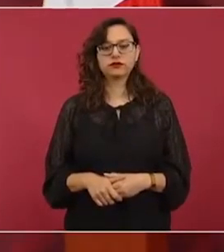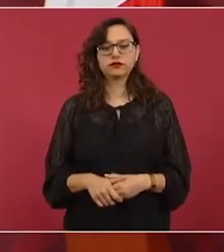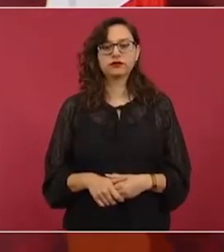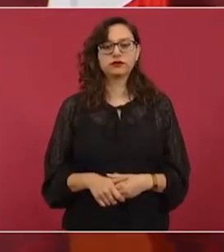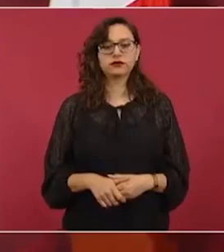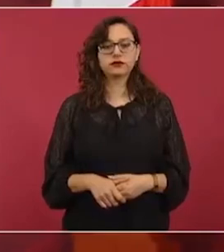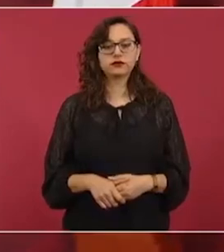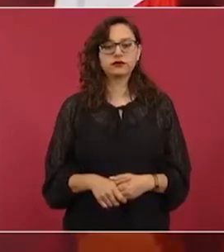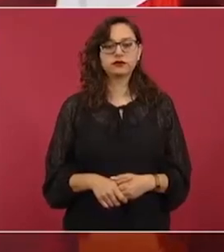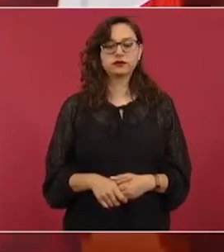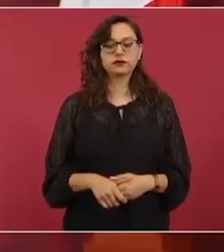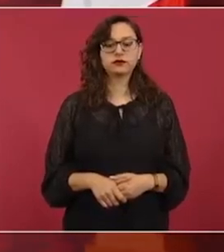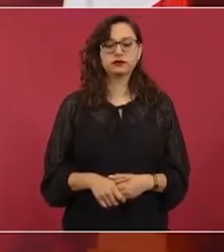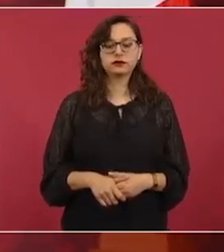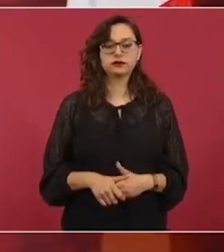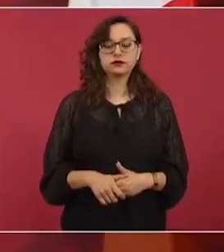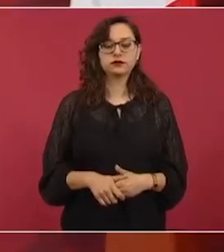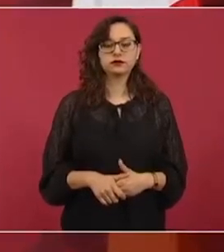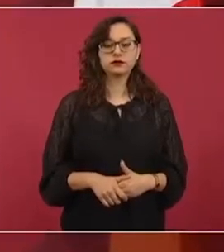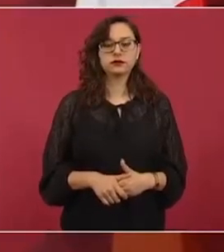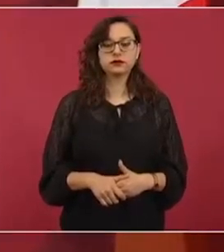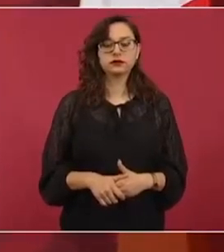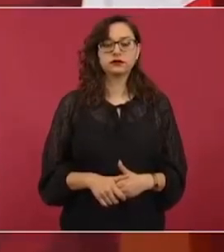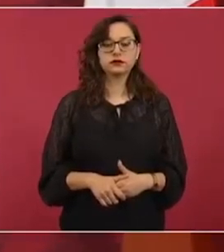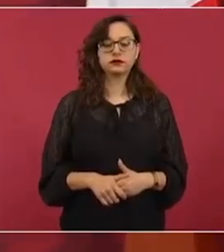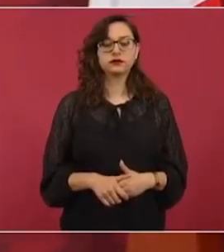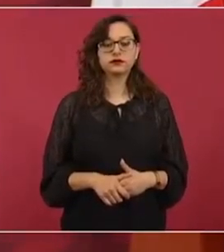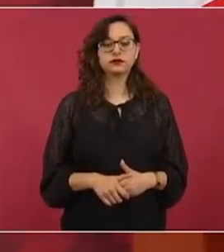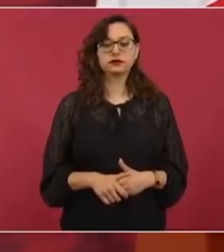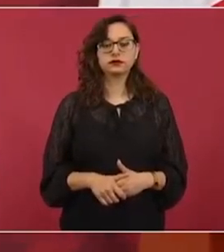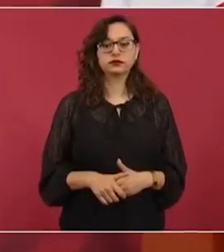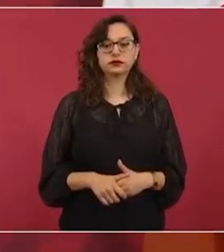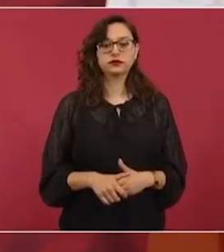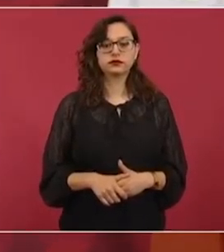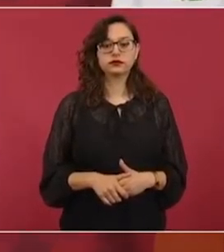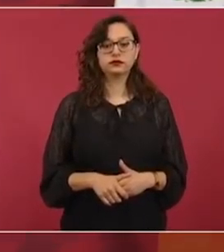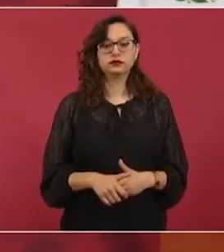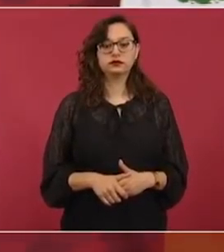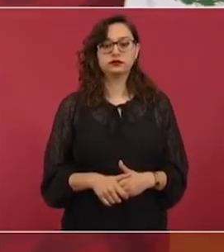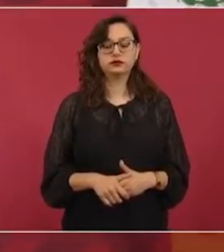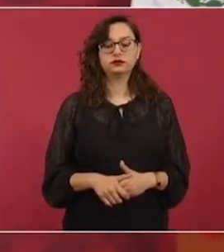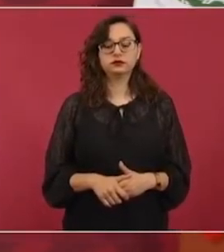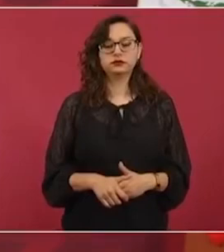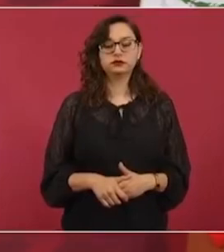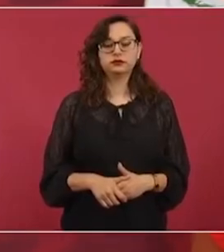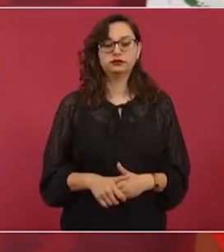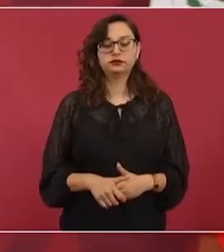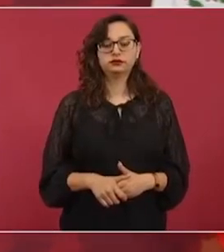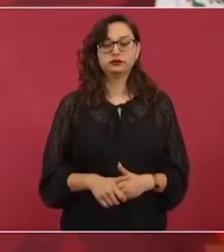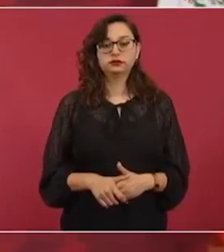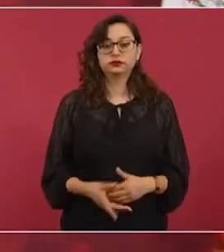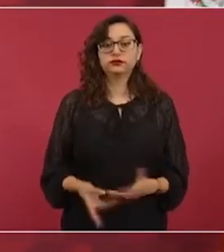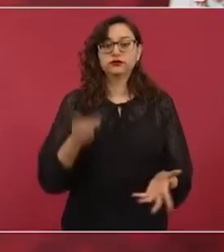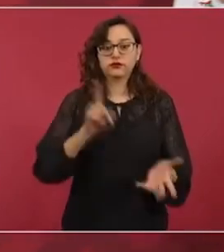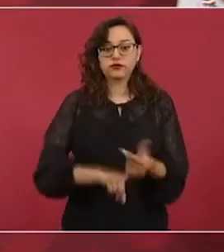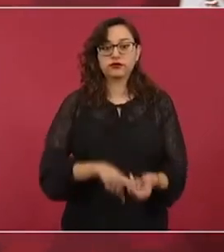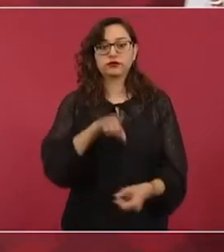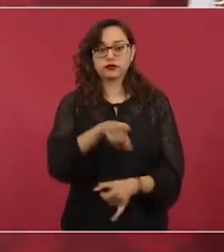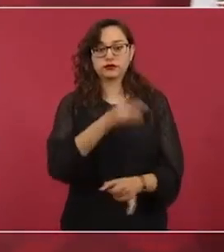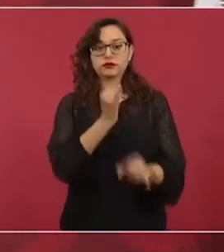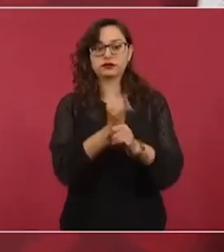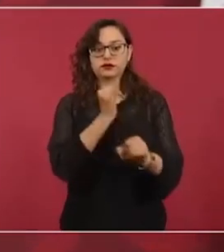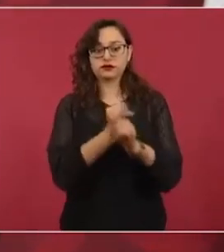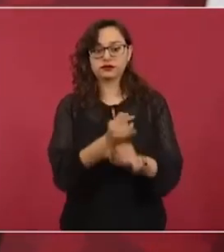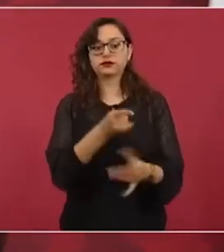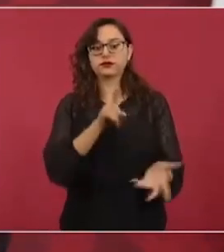Y esas plataformas, que saben desde luego a qué se deben